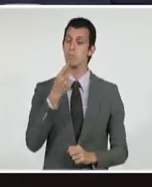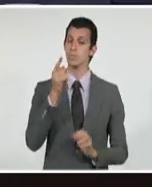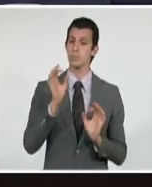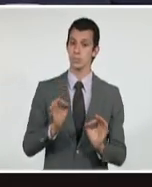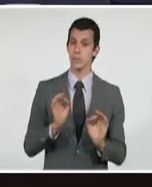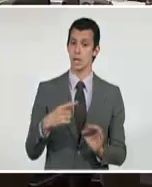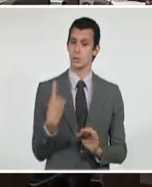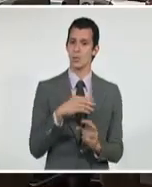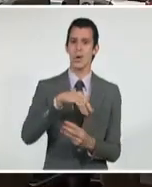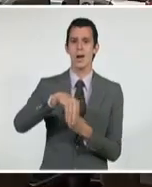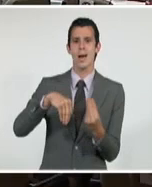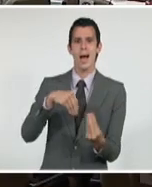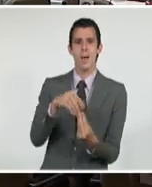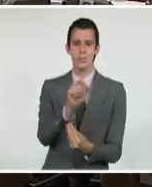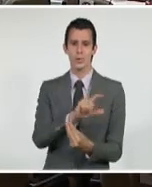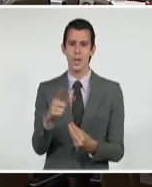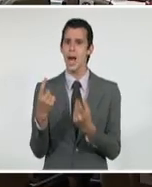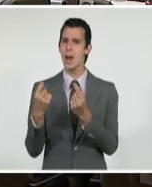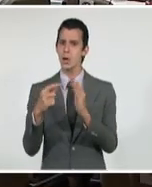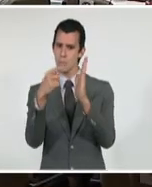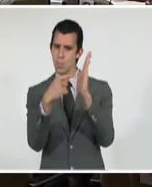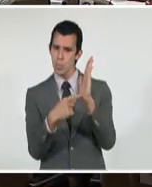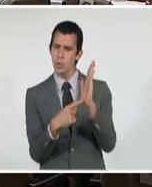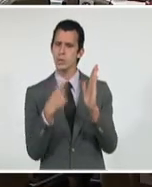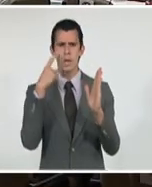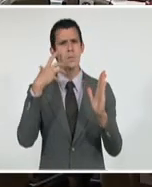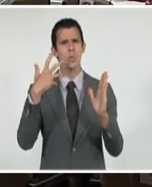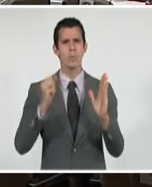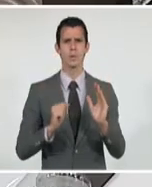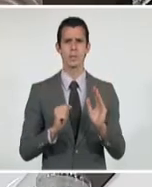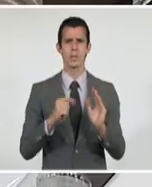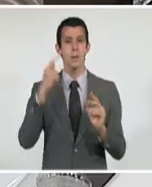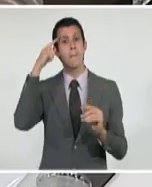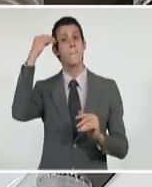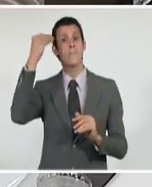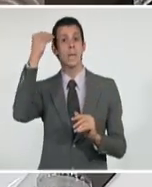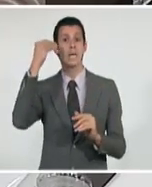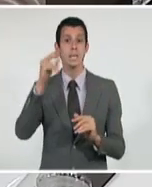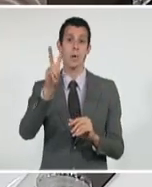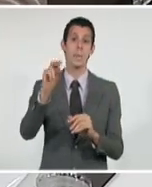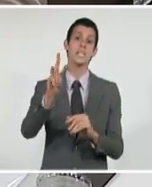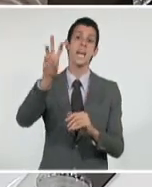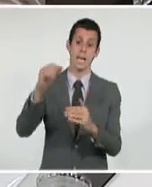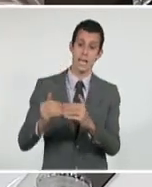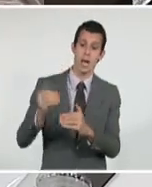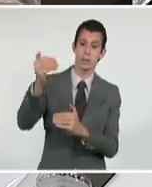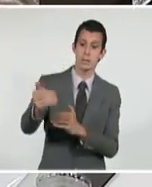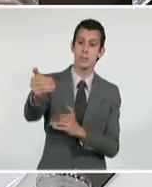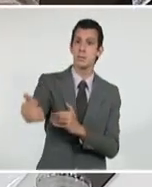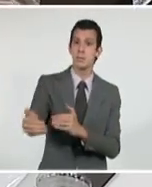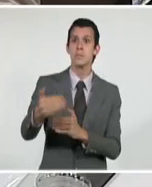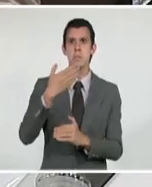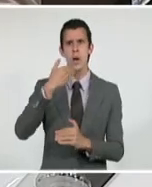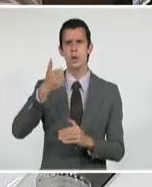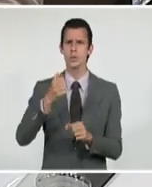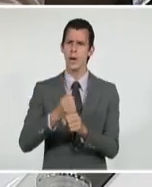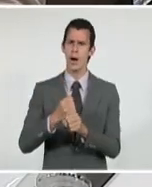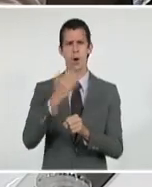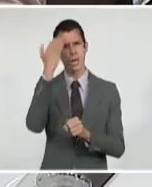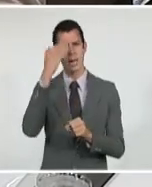proponiendo para el próximo periodo. El debate giró en torno a la política del agua y su impacto en el desarrollo social. Pero nosotros desde la provincia